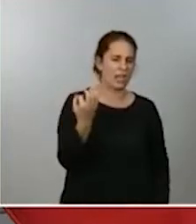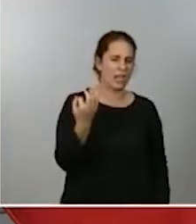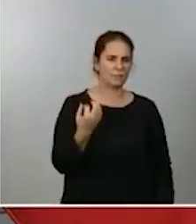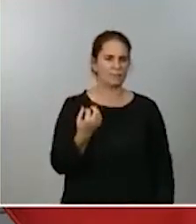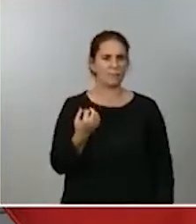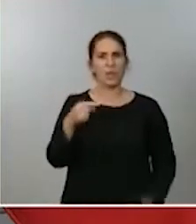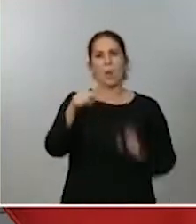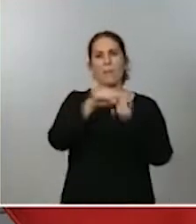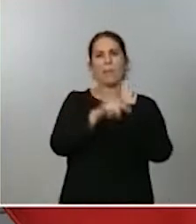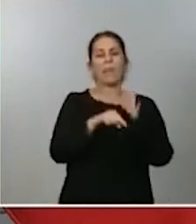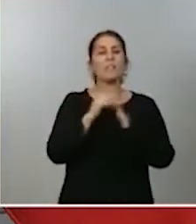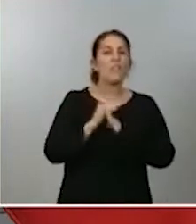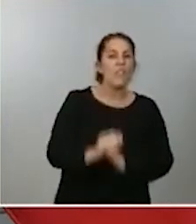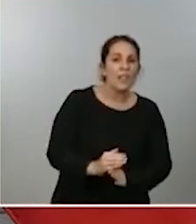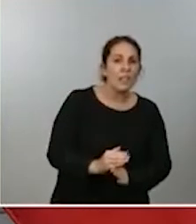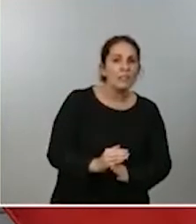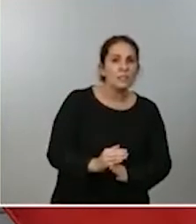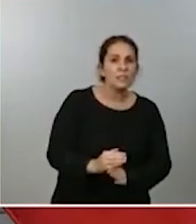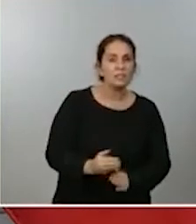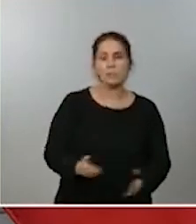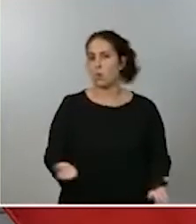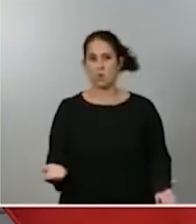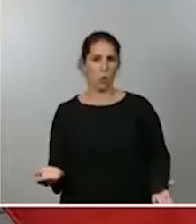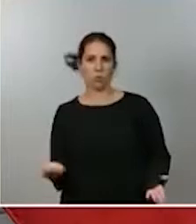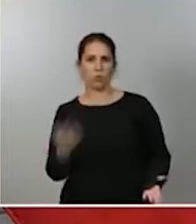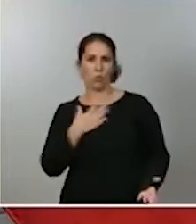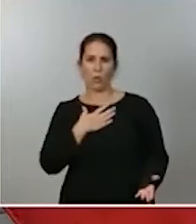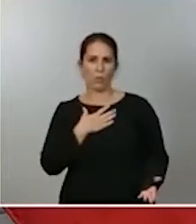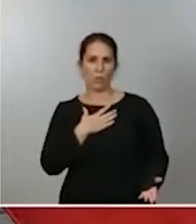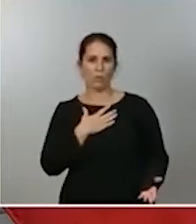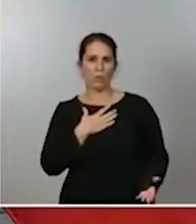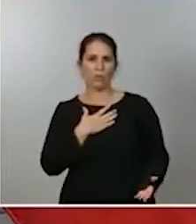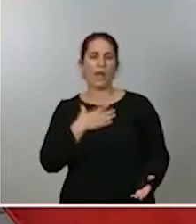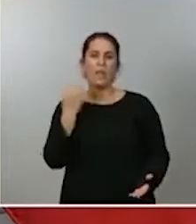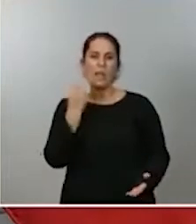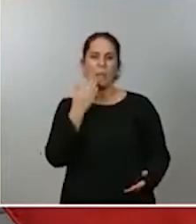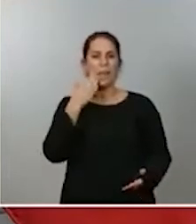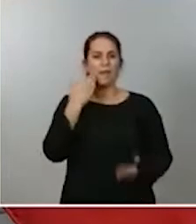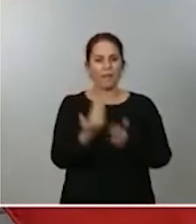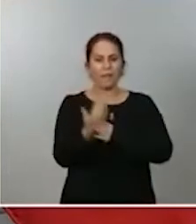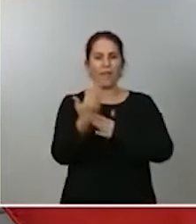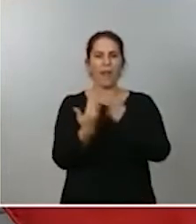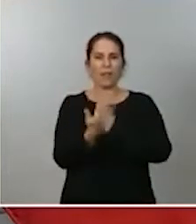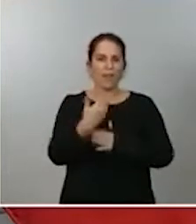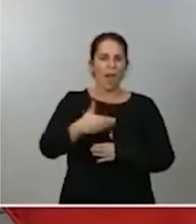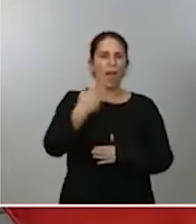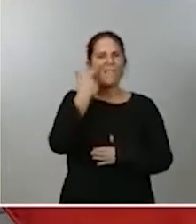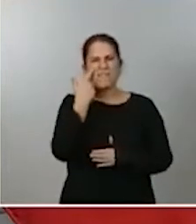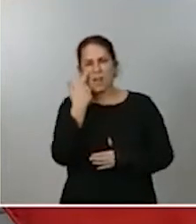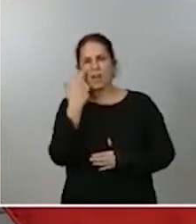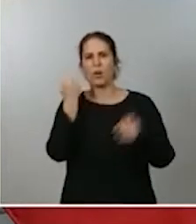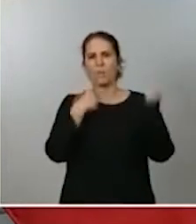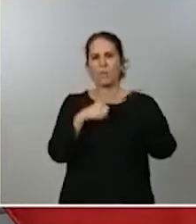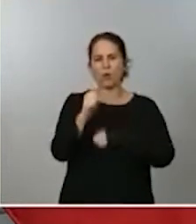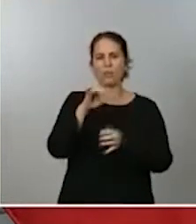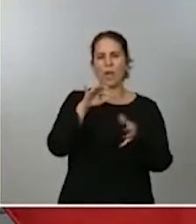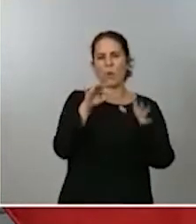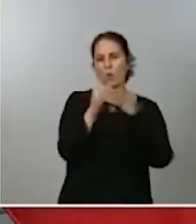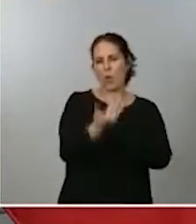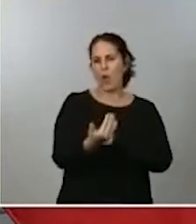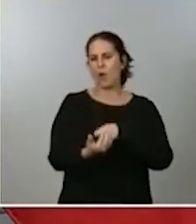suficientes? No. Tenemos que estar acompañando cómo se comportan, de qué manera se expresan y, por tanto,